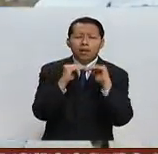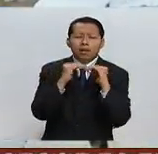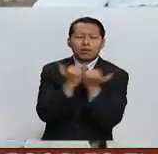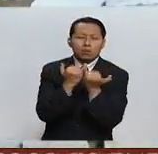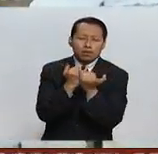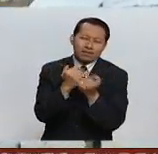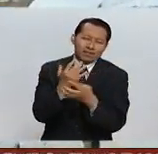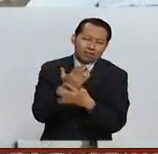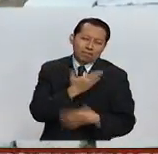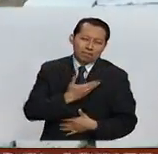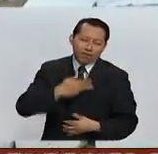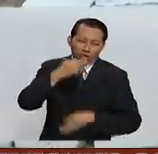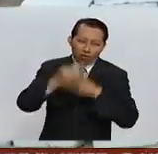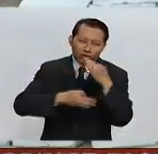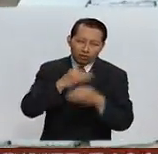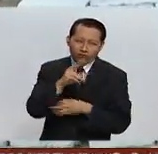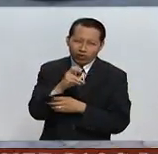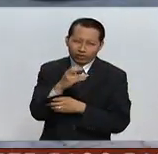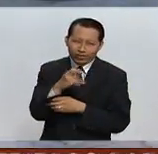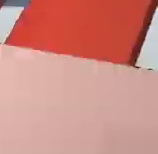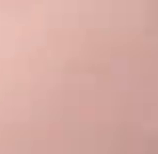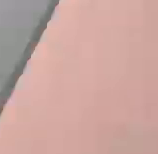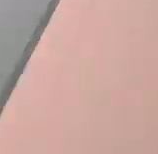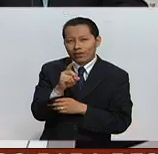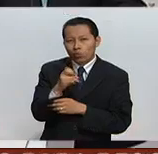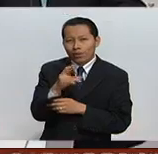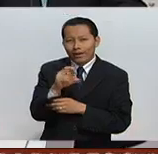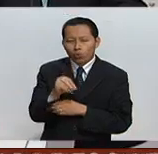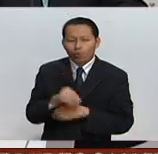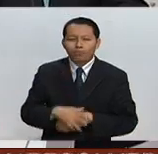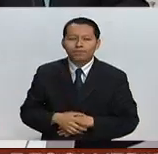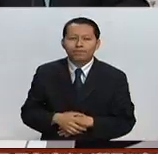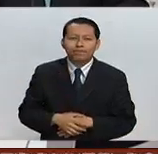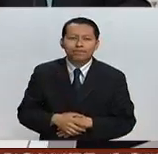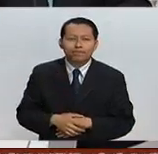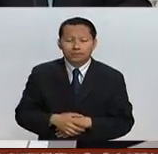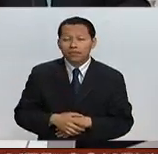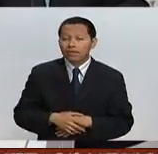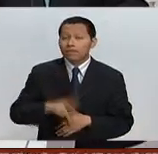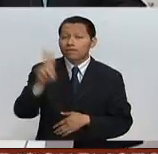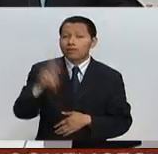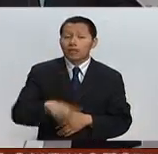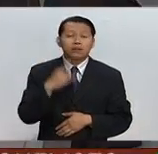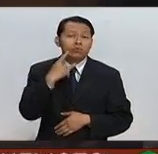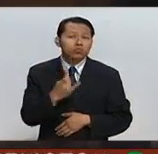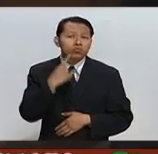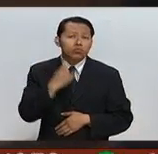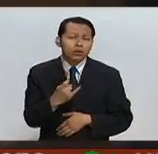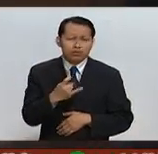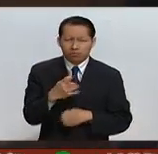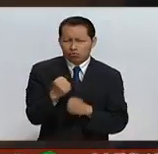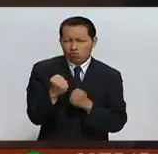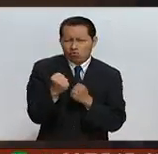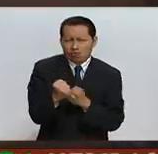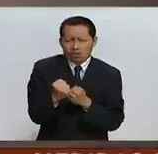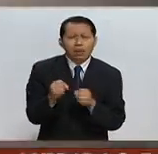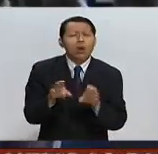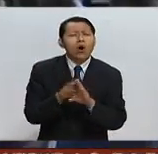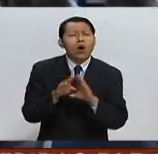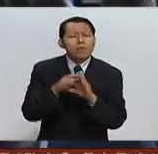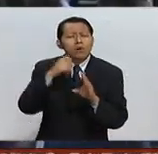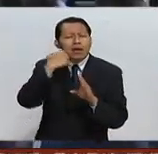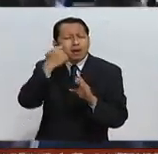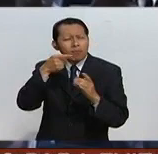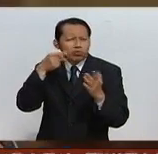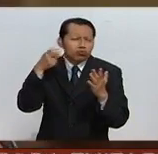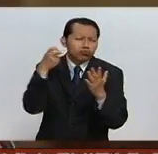presidencia, Eduardo Sánchez. Es sin lugar a dudas el esfuerzo más amplio, ambicioso, integral